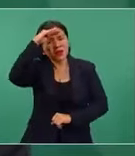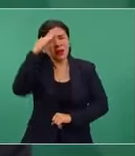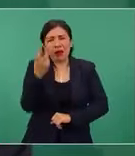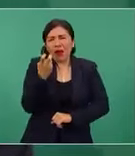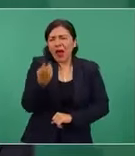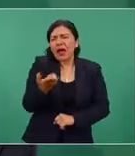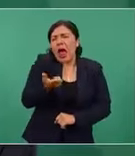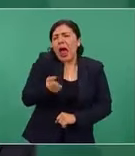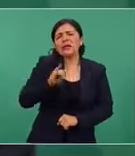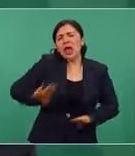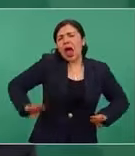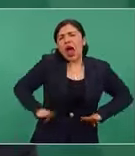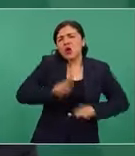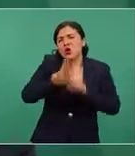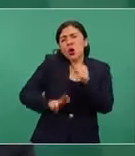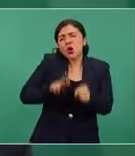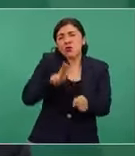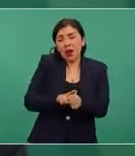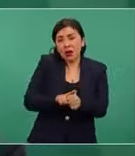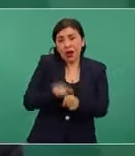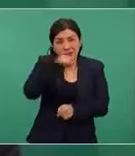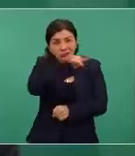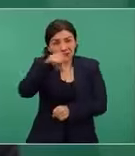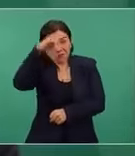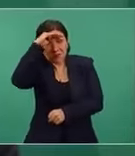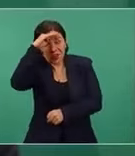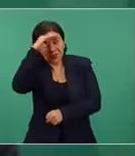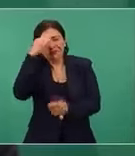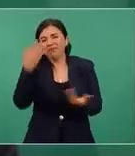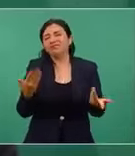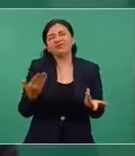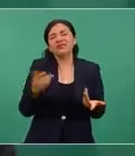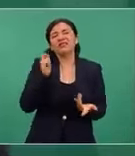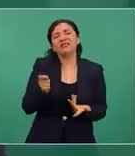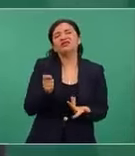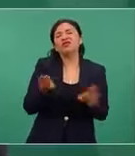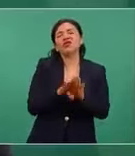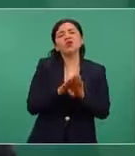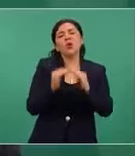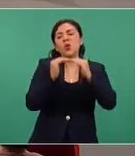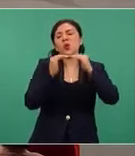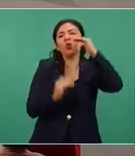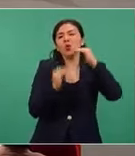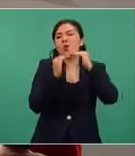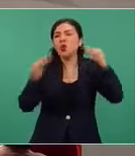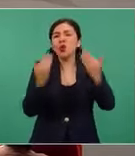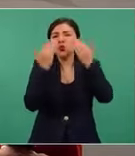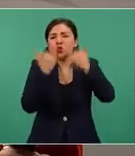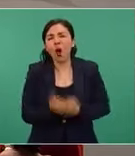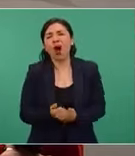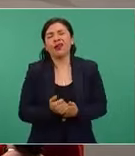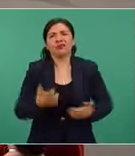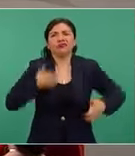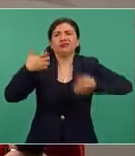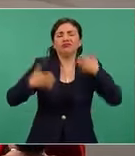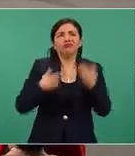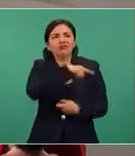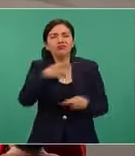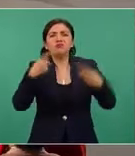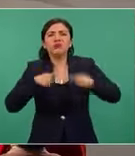esa es la normalidad, porque si llegamos a eso se llama cinismo, desigualdad y desesperanza.